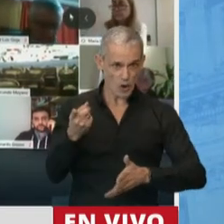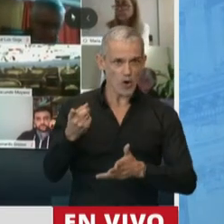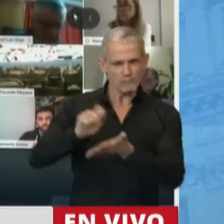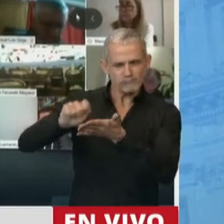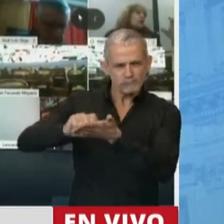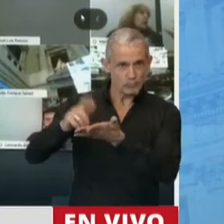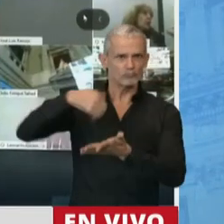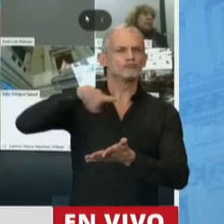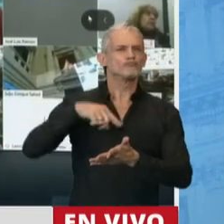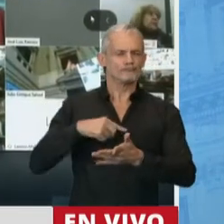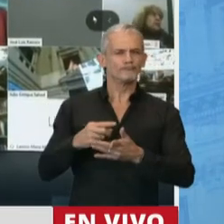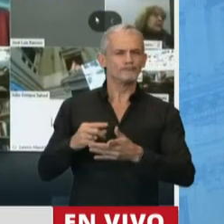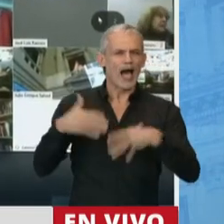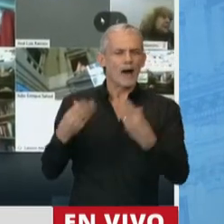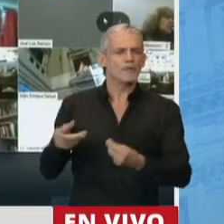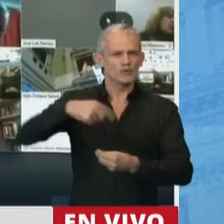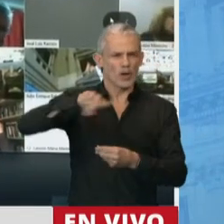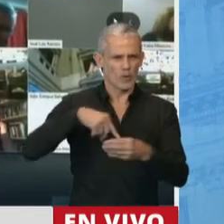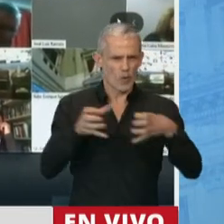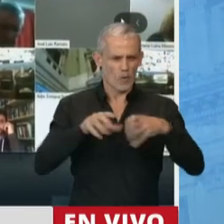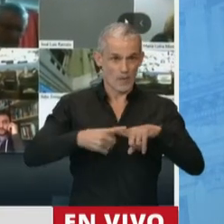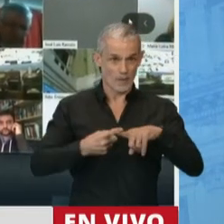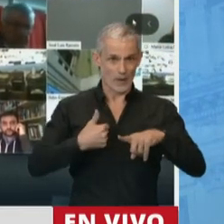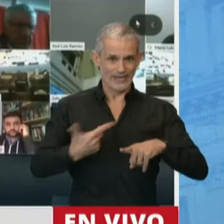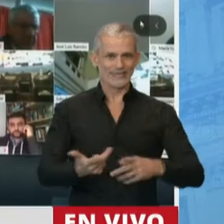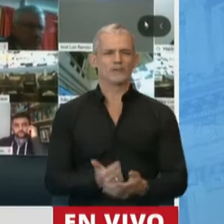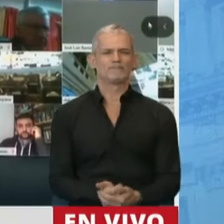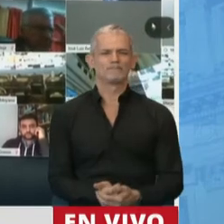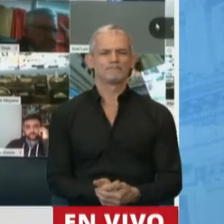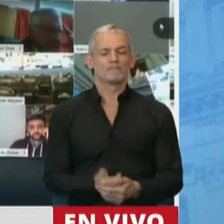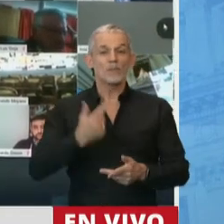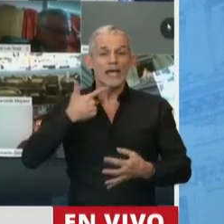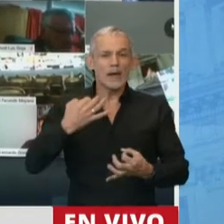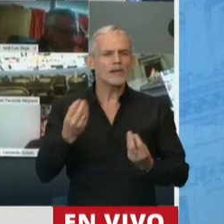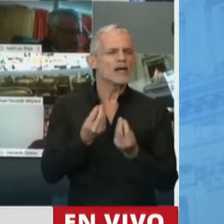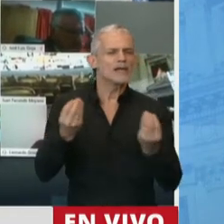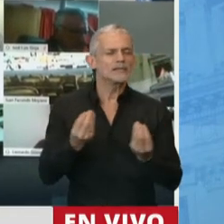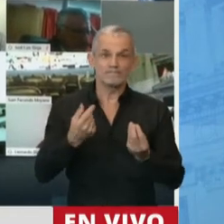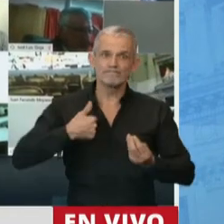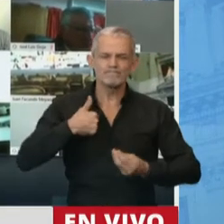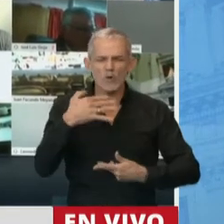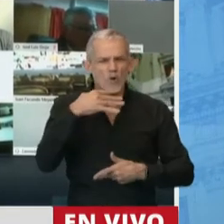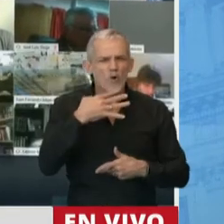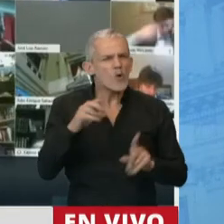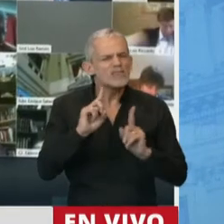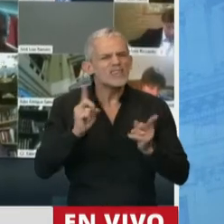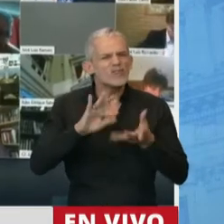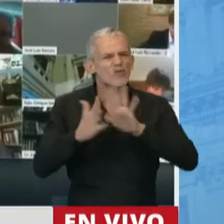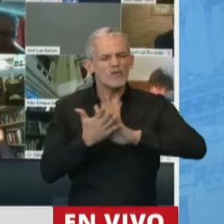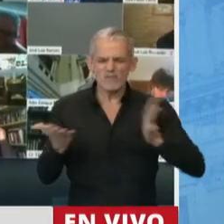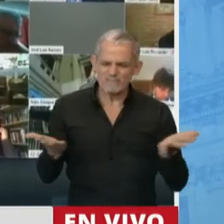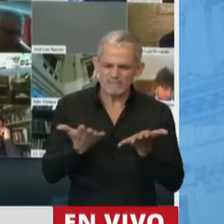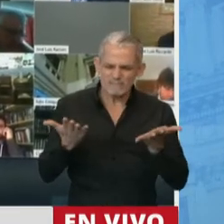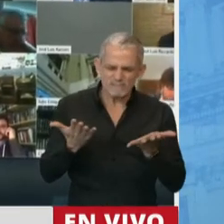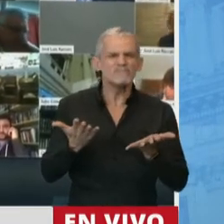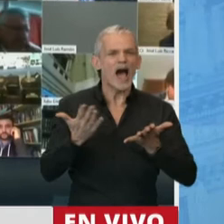la totalidad de los diputados de nuestro bloque. La verdad es que a veces uno no entiende algunas cosas, porque por